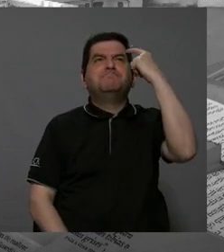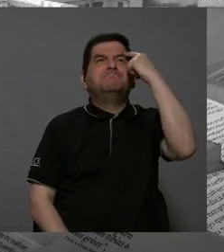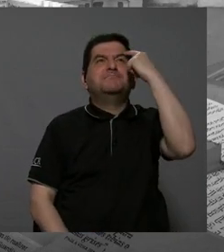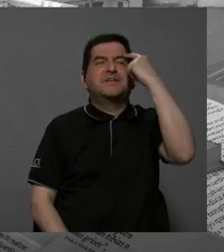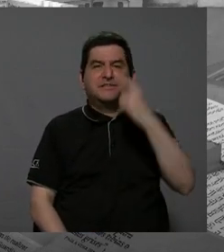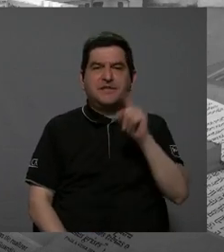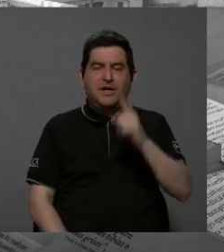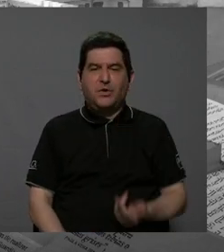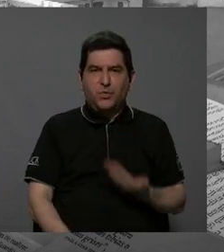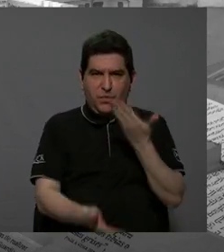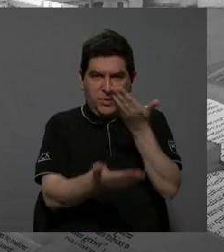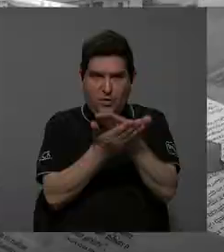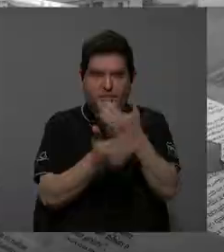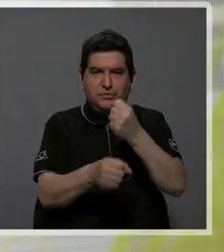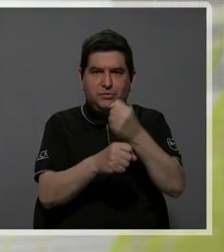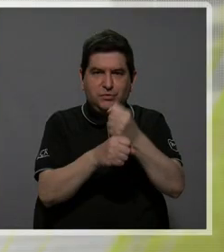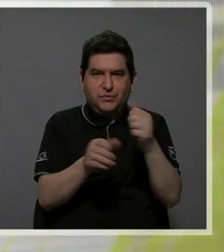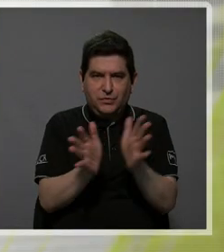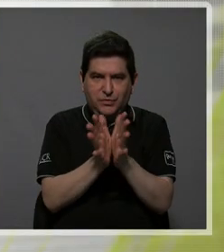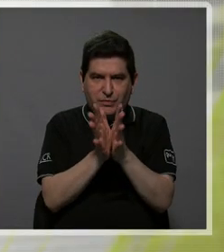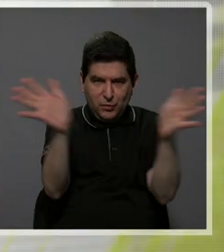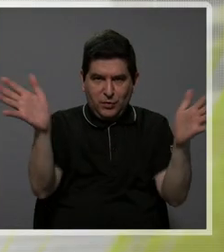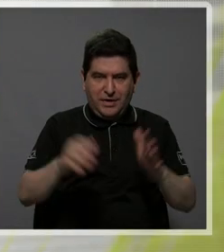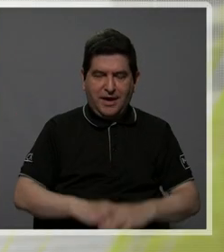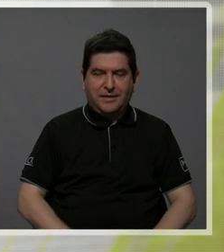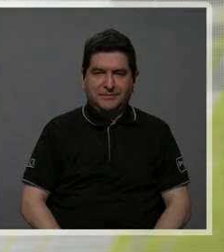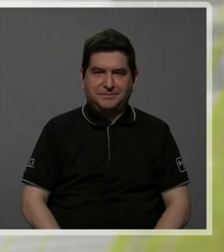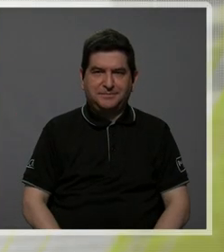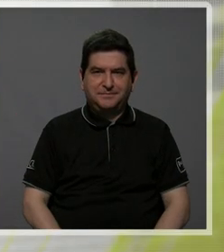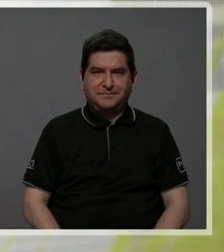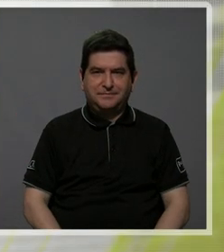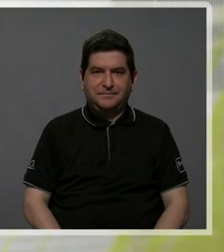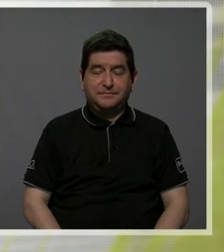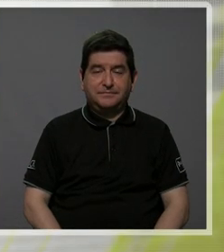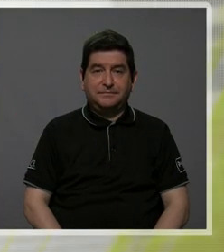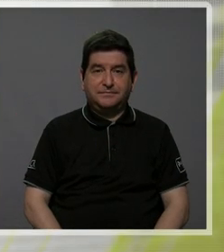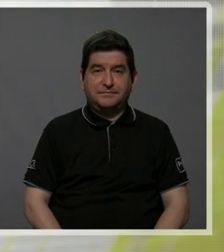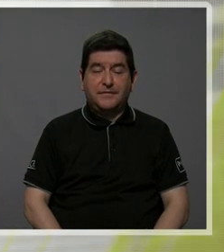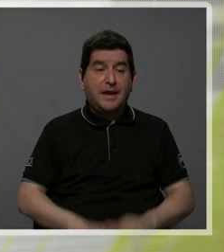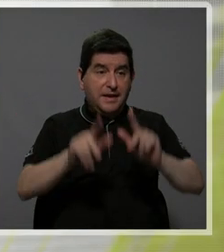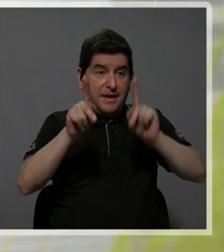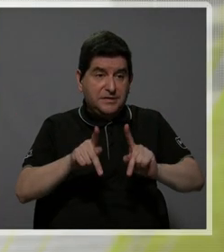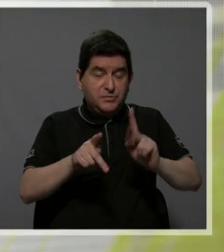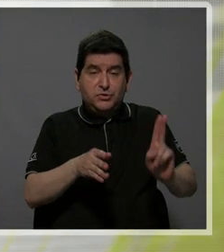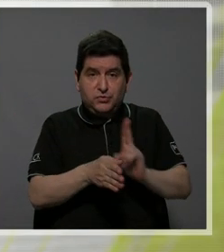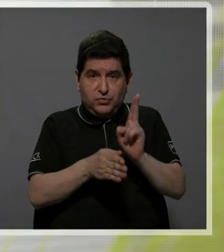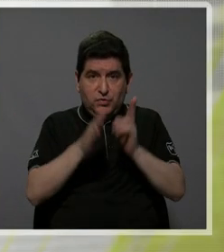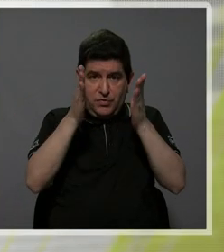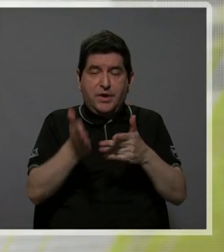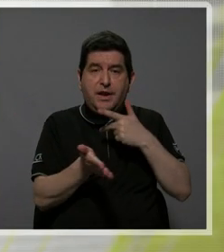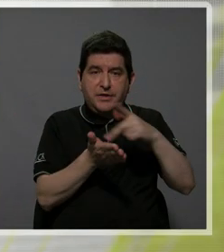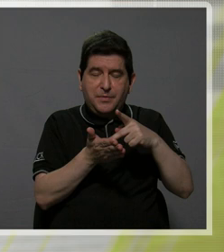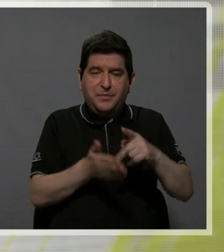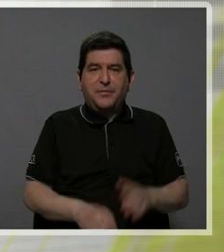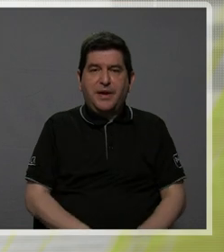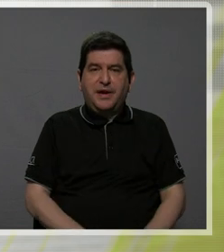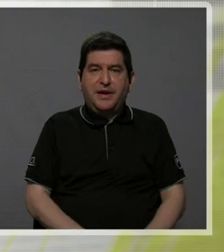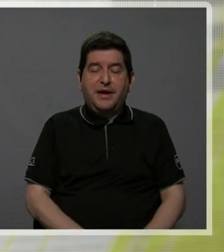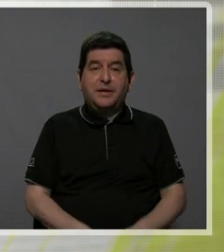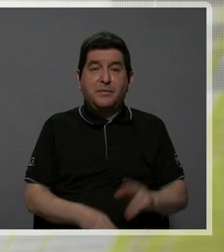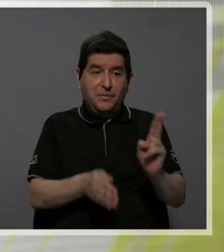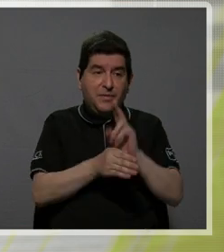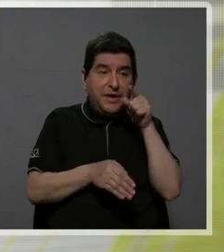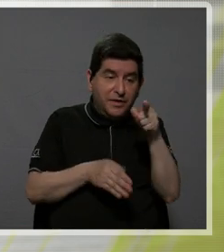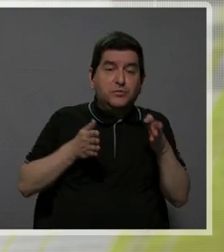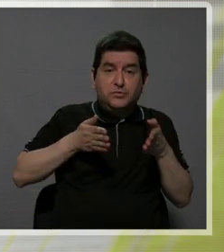en una concesión de obra pública y los usuarios están pagando peaje para transitar